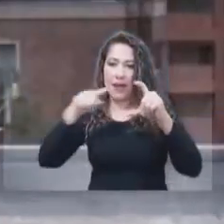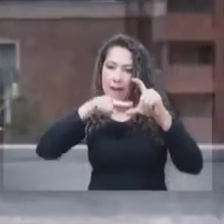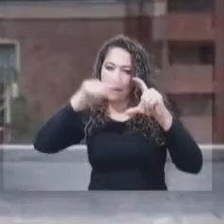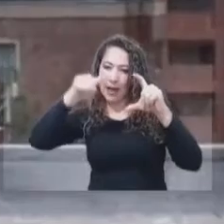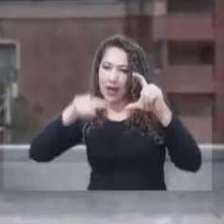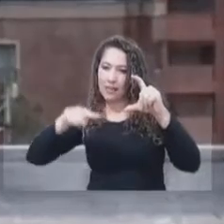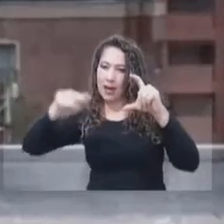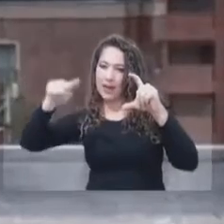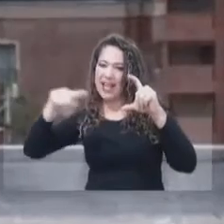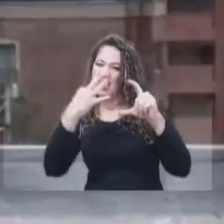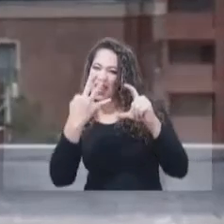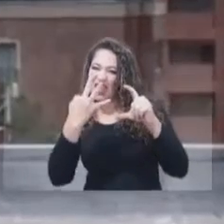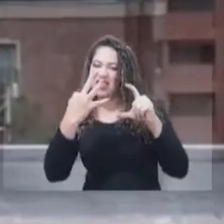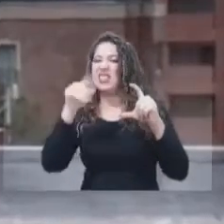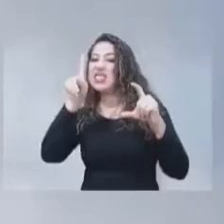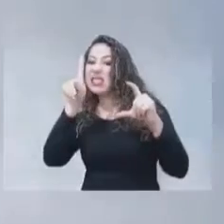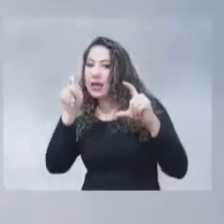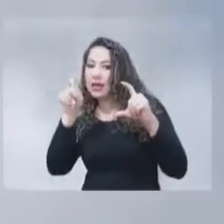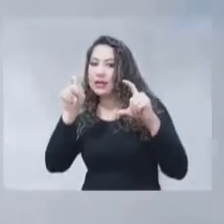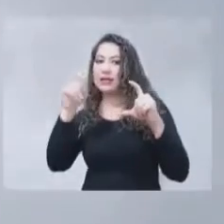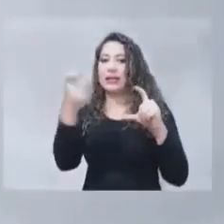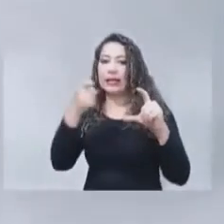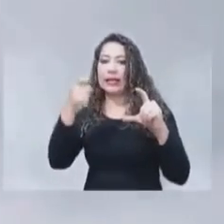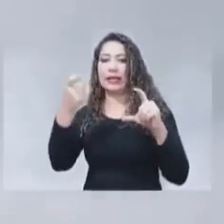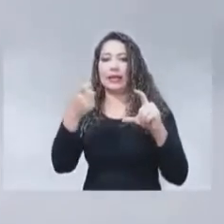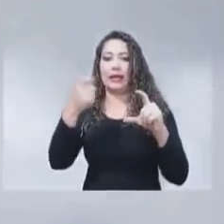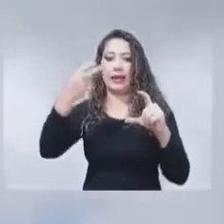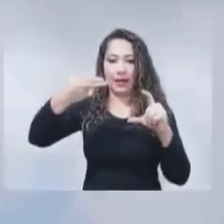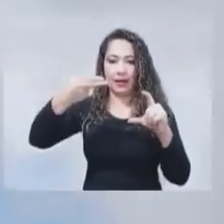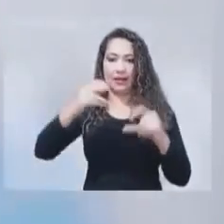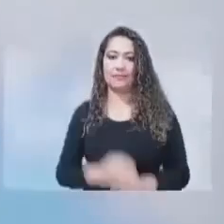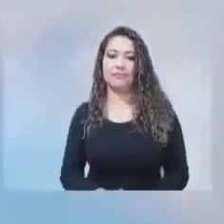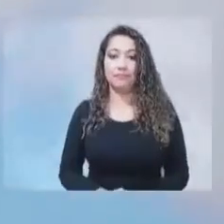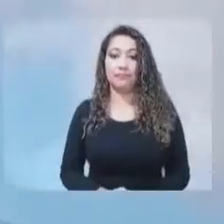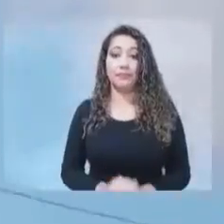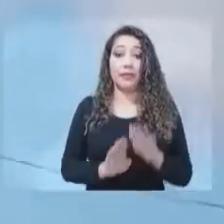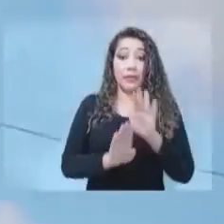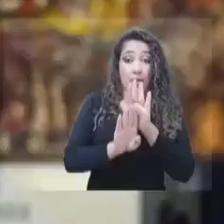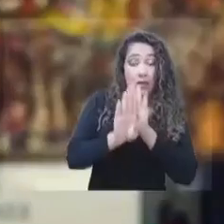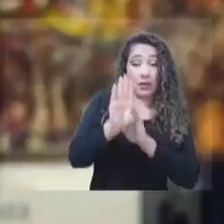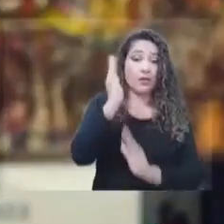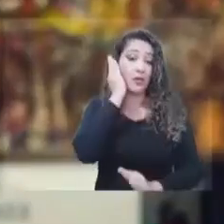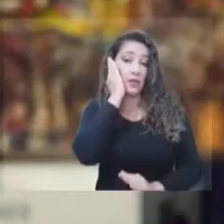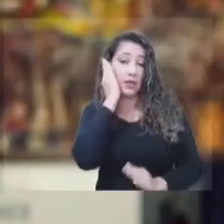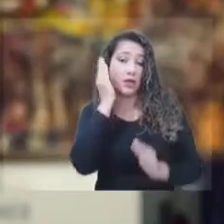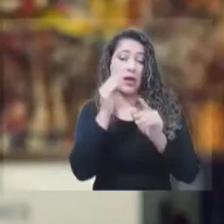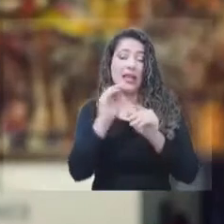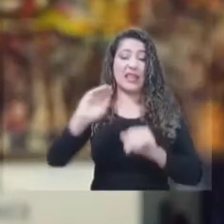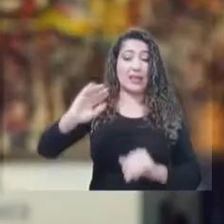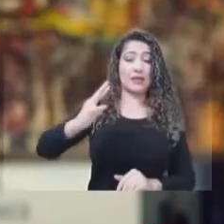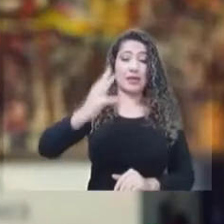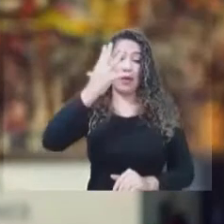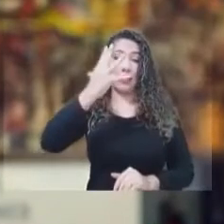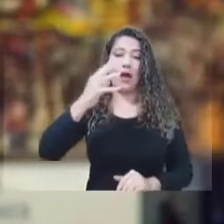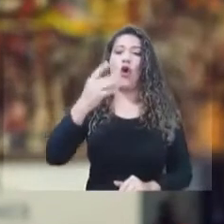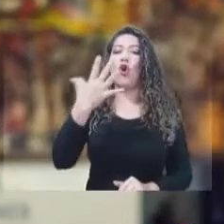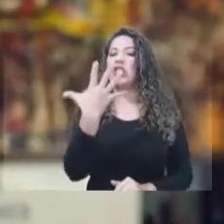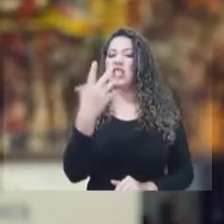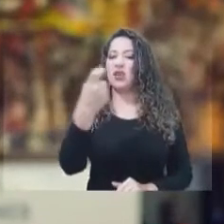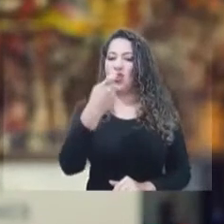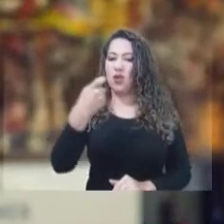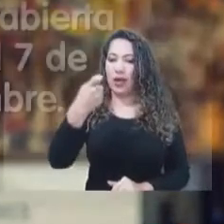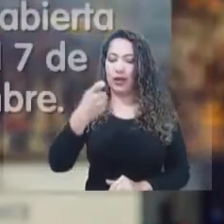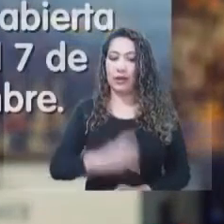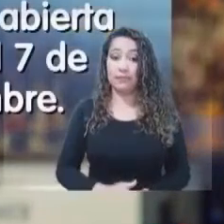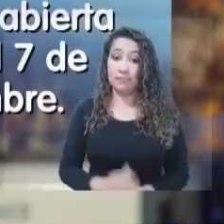fundamentalmente para el desarrollo de los servicios móviles de quinta generación o 5G. Quiero invitarlos para que participen